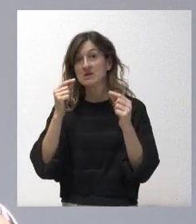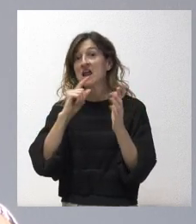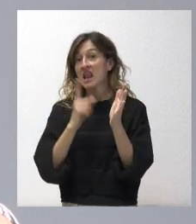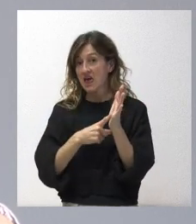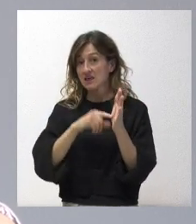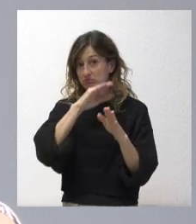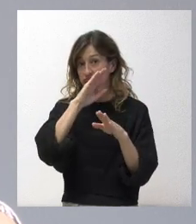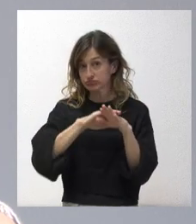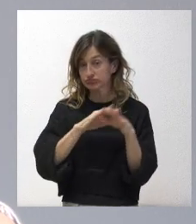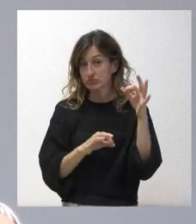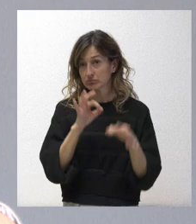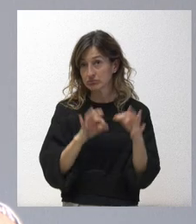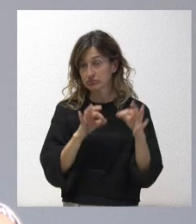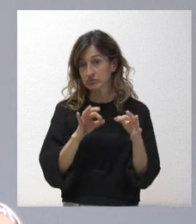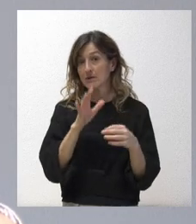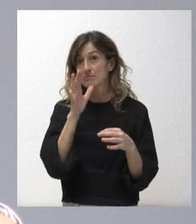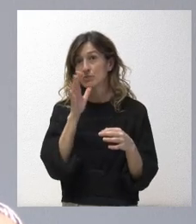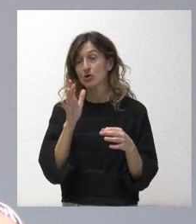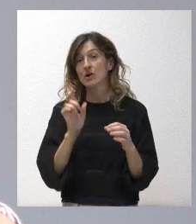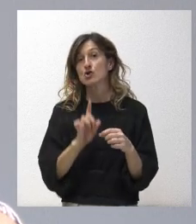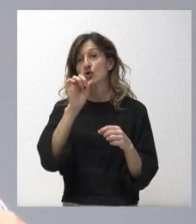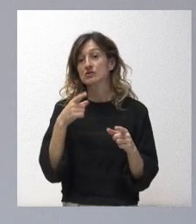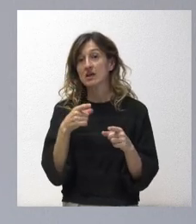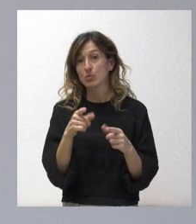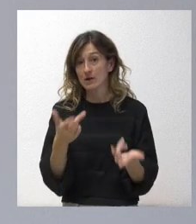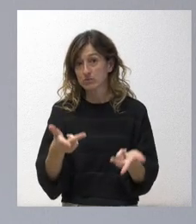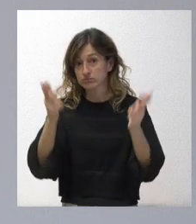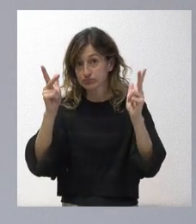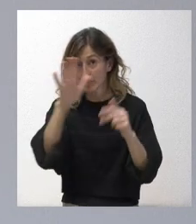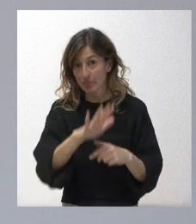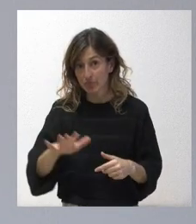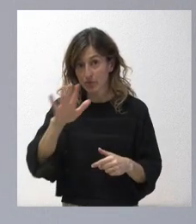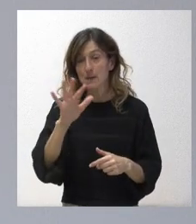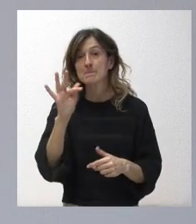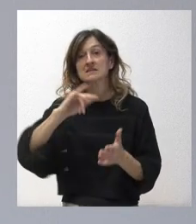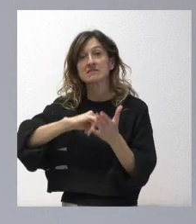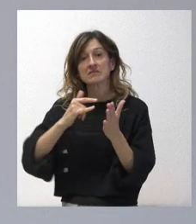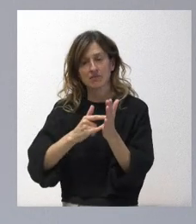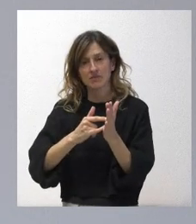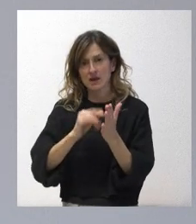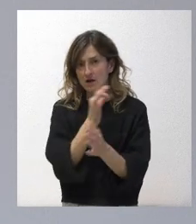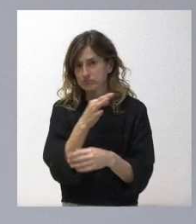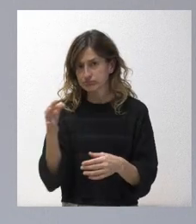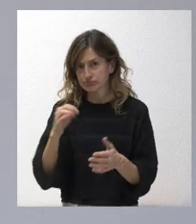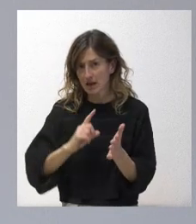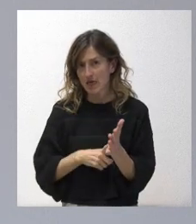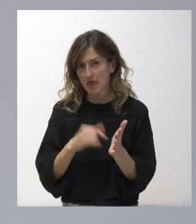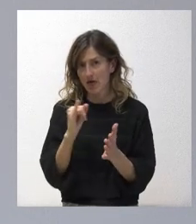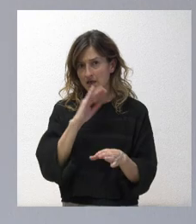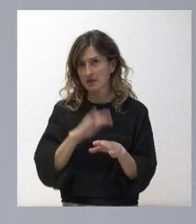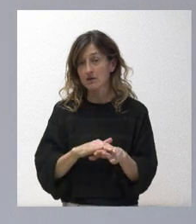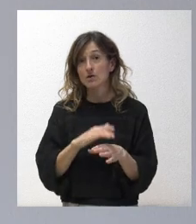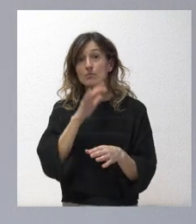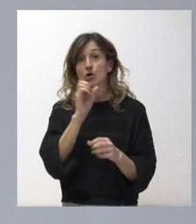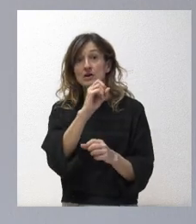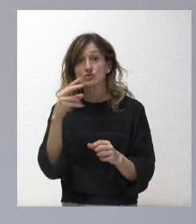por la decida Habitats, porque era al norte del río de Oro donde se permitía, y técnicamente legitimada porque todas esas resoluciones llevaban